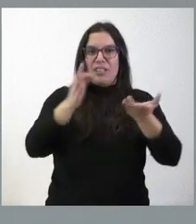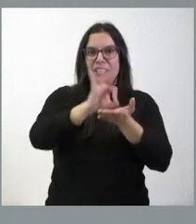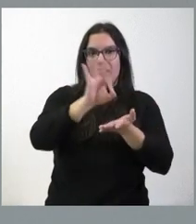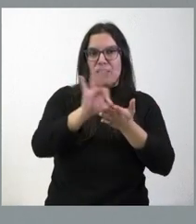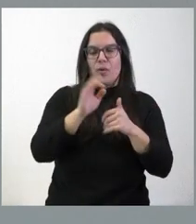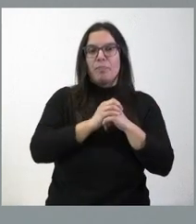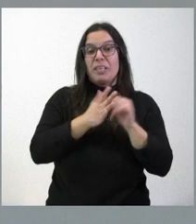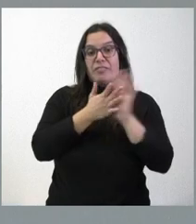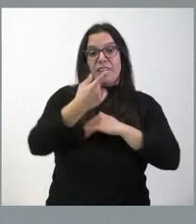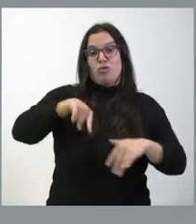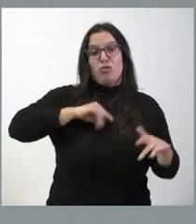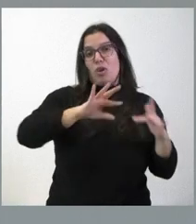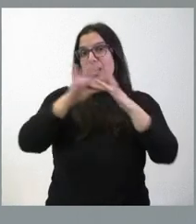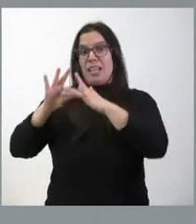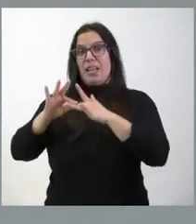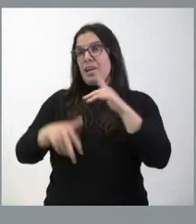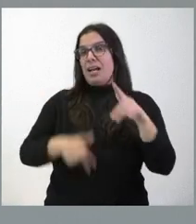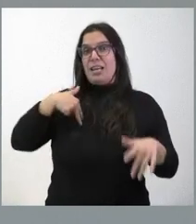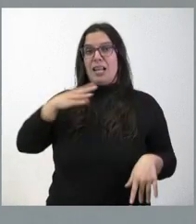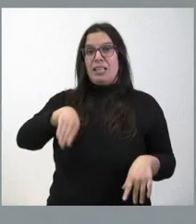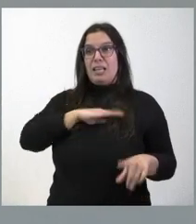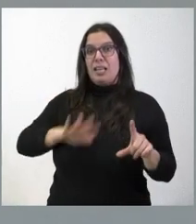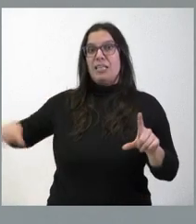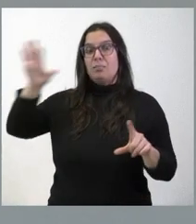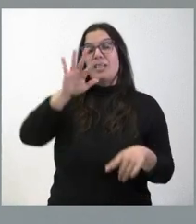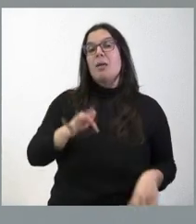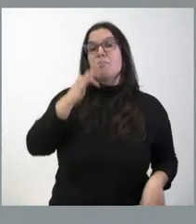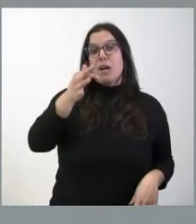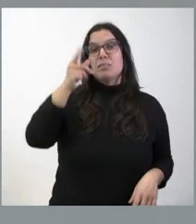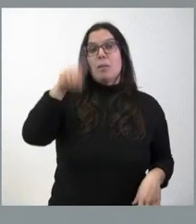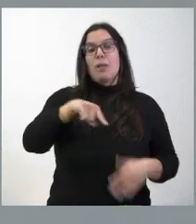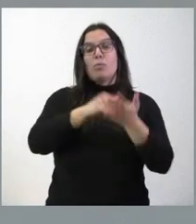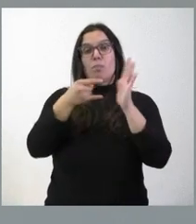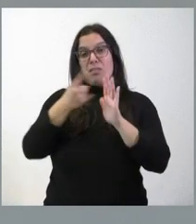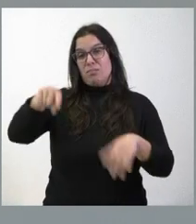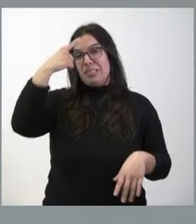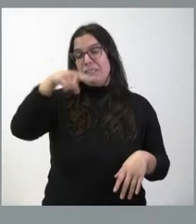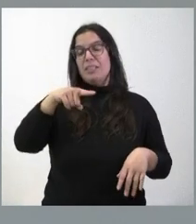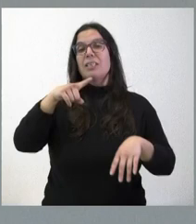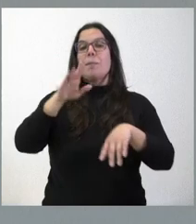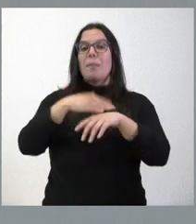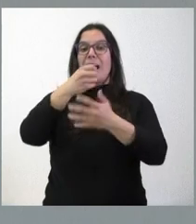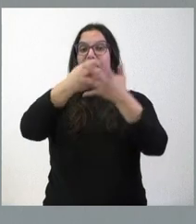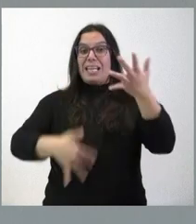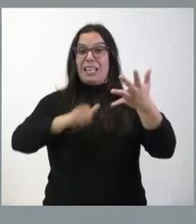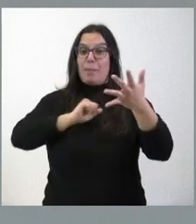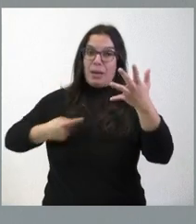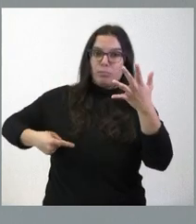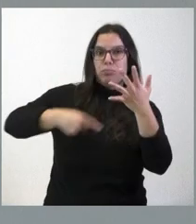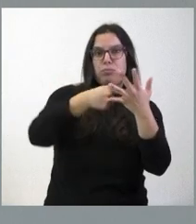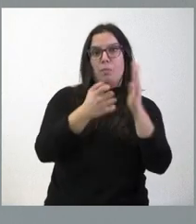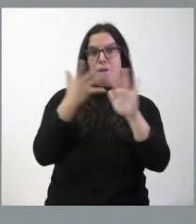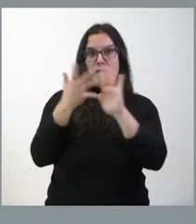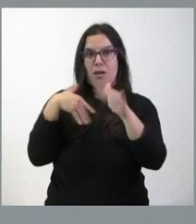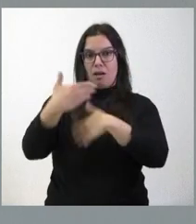Nos sitúan en liderazgo del conjunto nacional y esto se acompaña, como saben ustedes, de un plan de reducción de listas de espera en nuestra comunidad